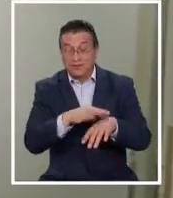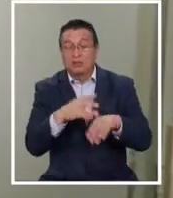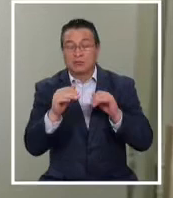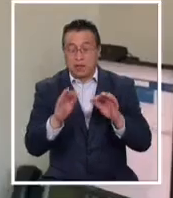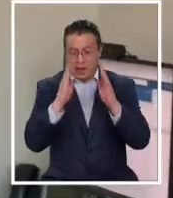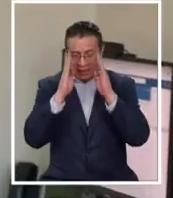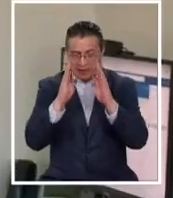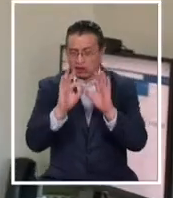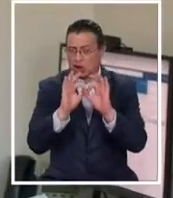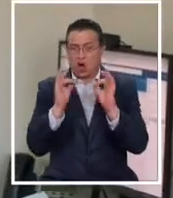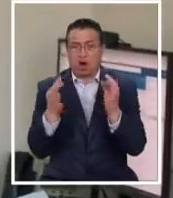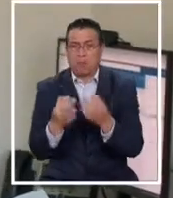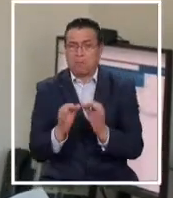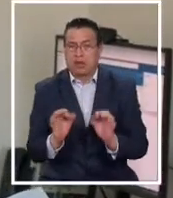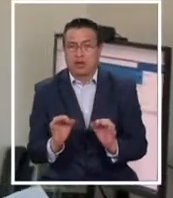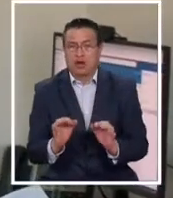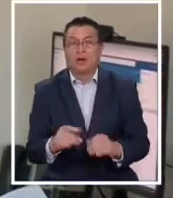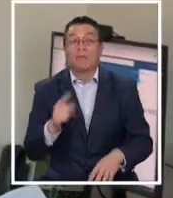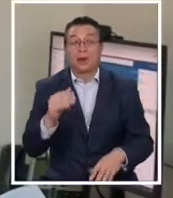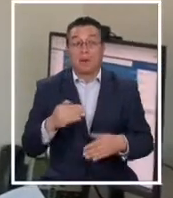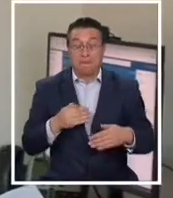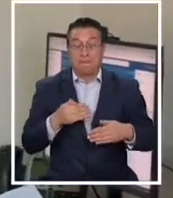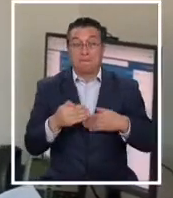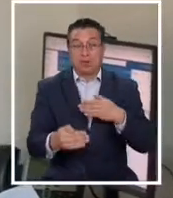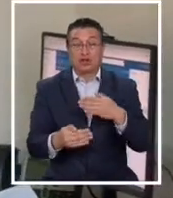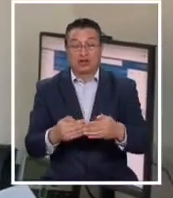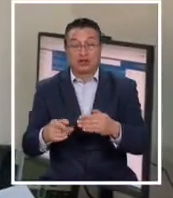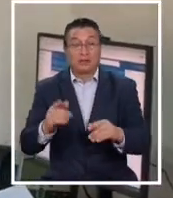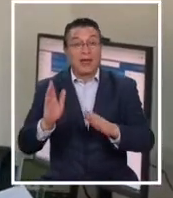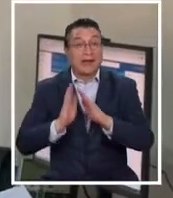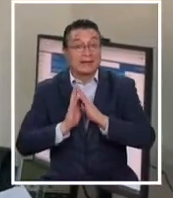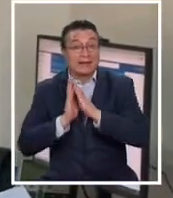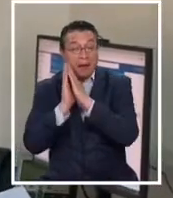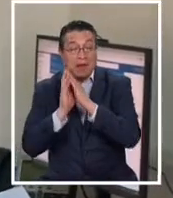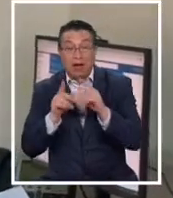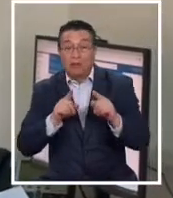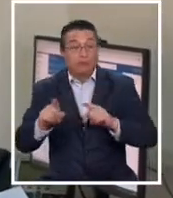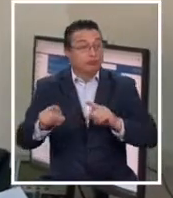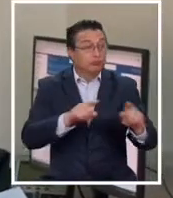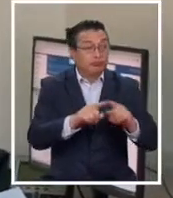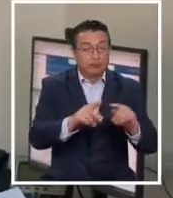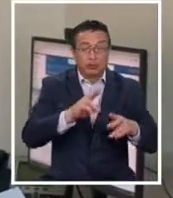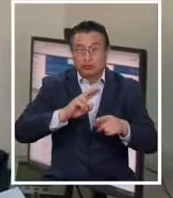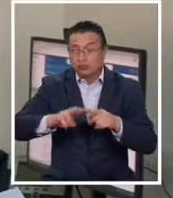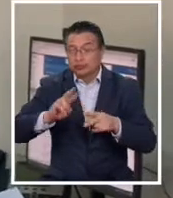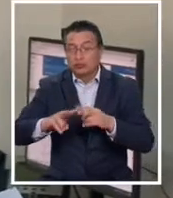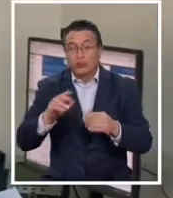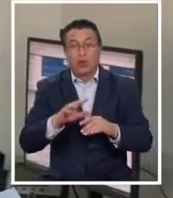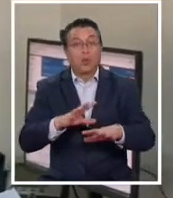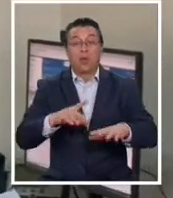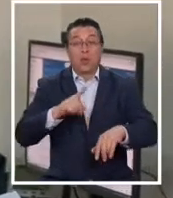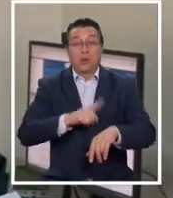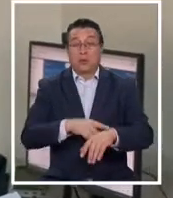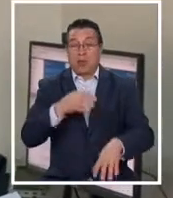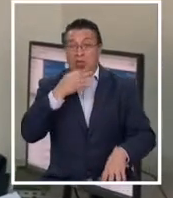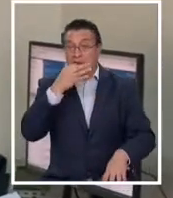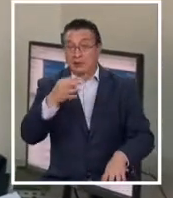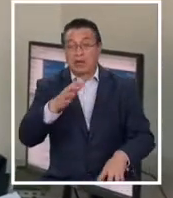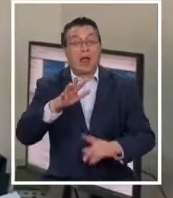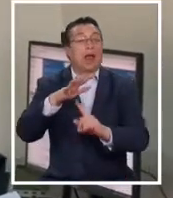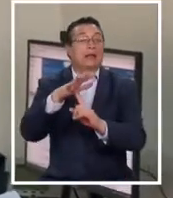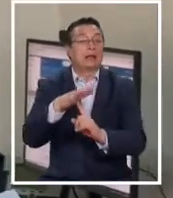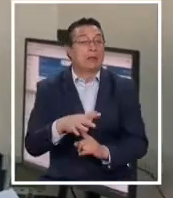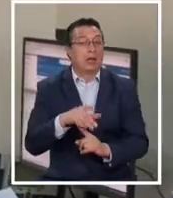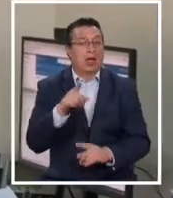integral. Aclarar que en el proceso de gestión de camas, en ningún momento se discrimina